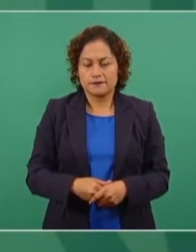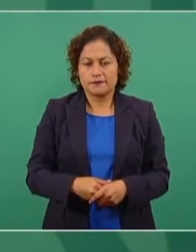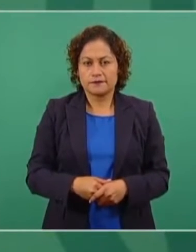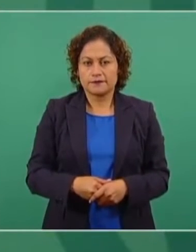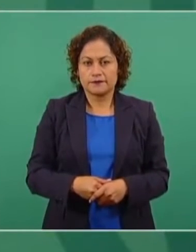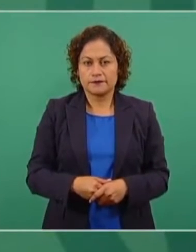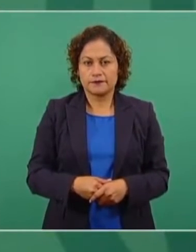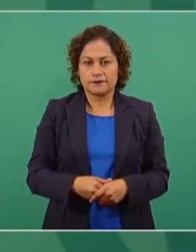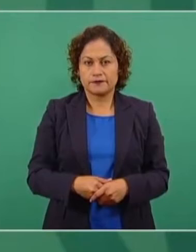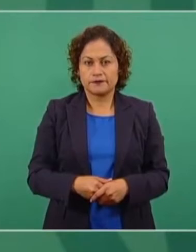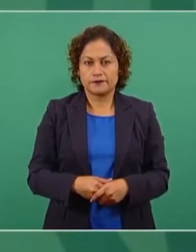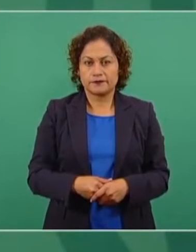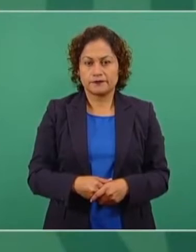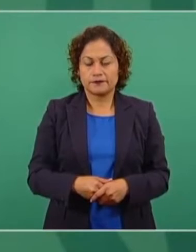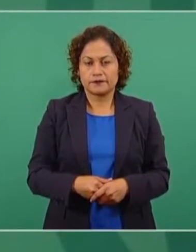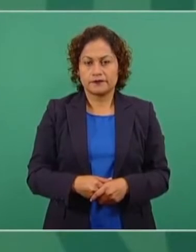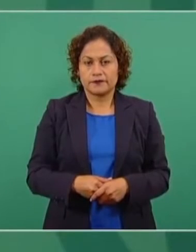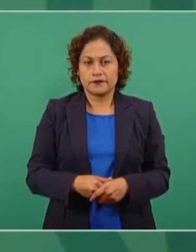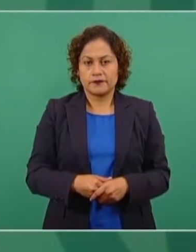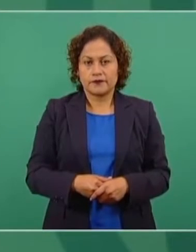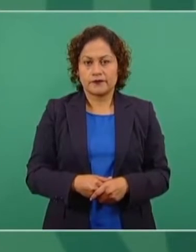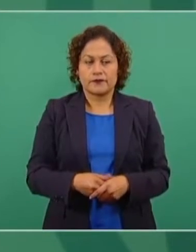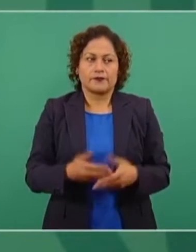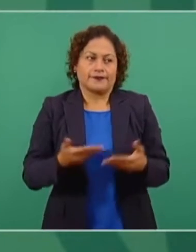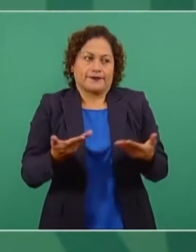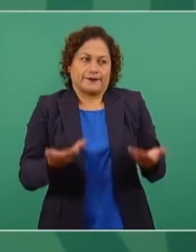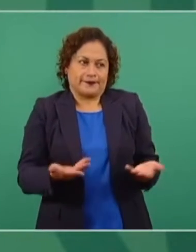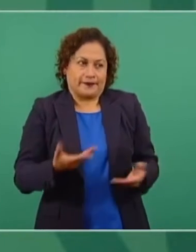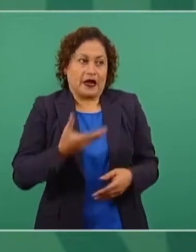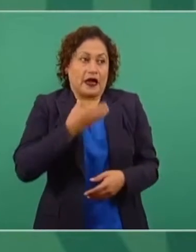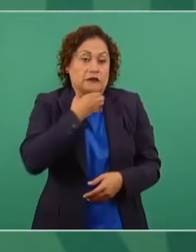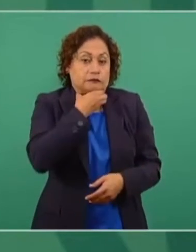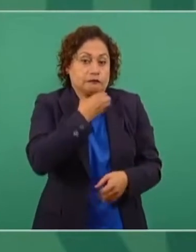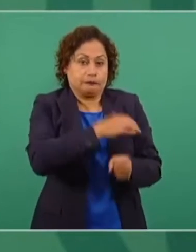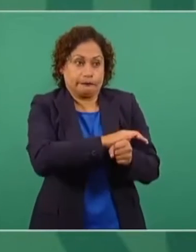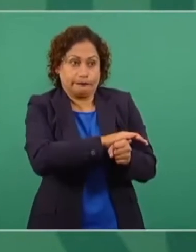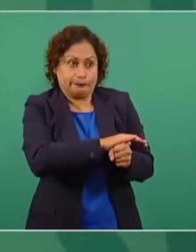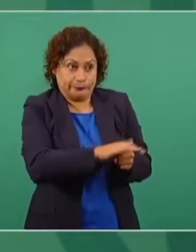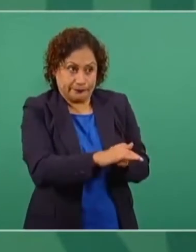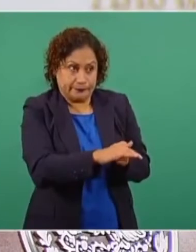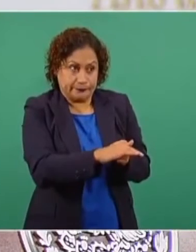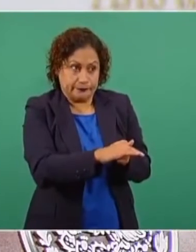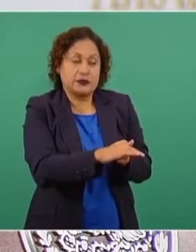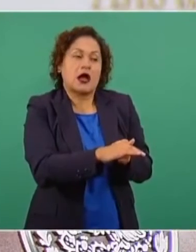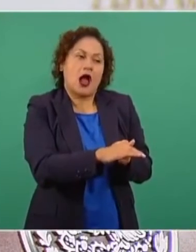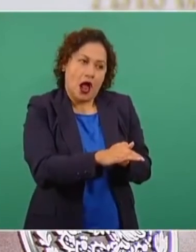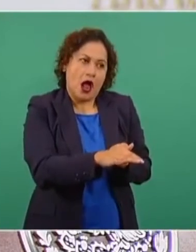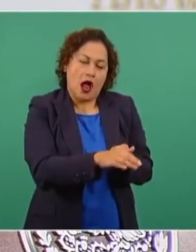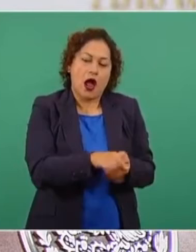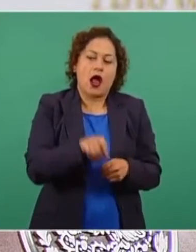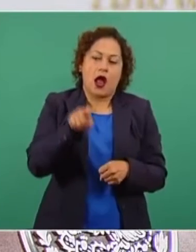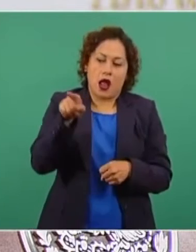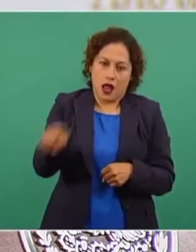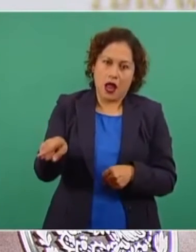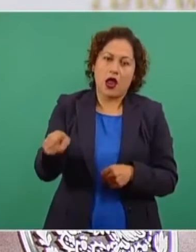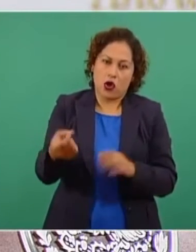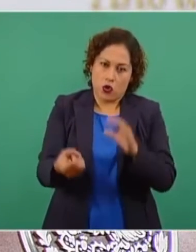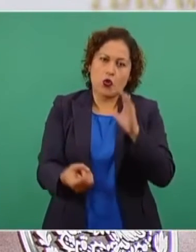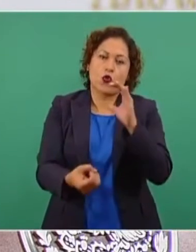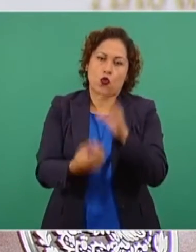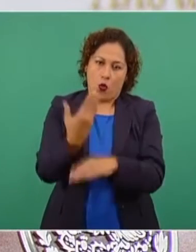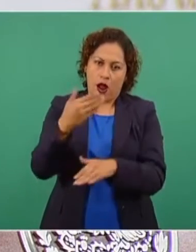la construcción del nuevo aeropuerto